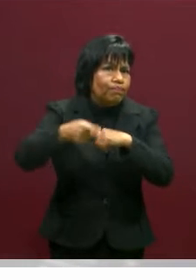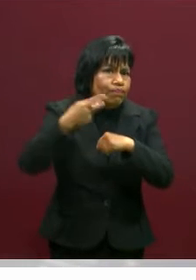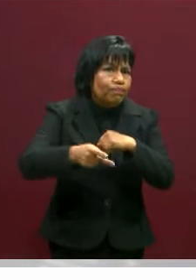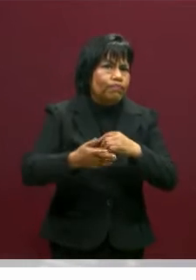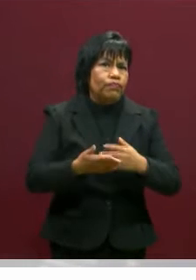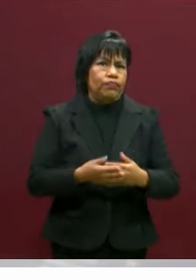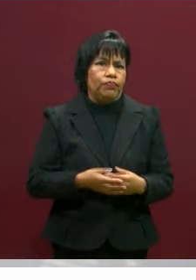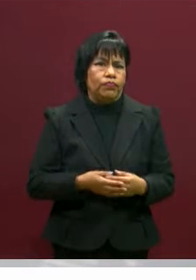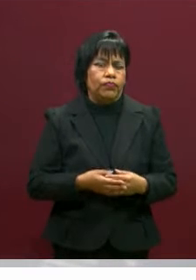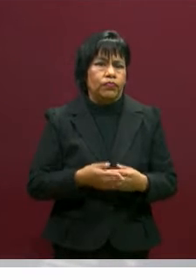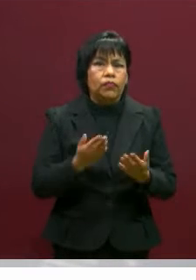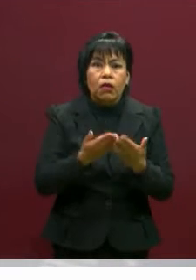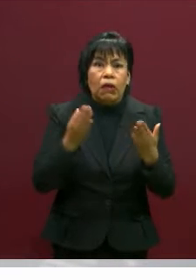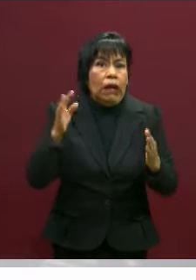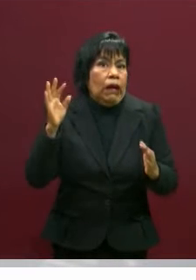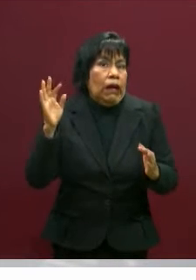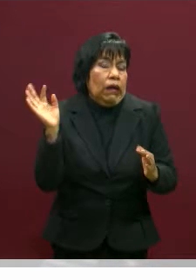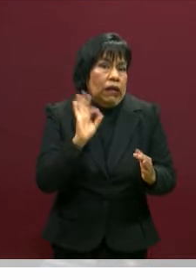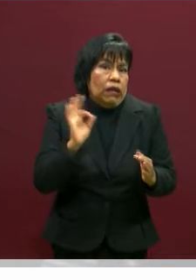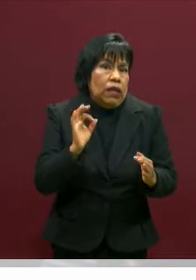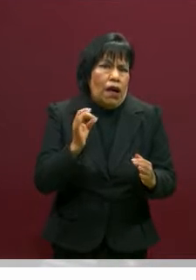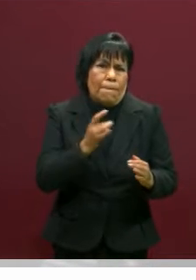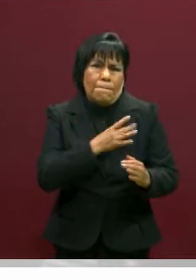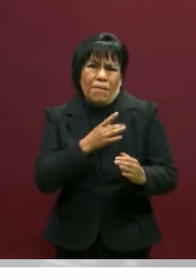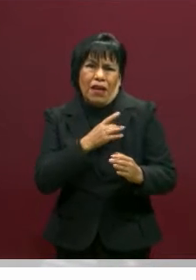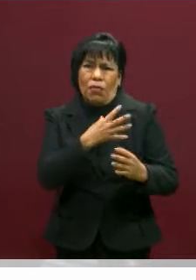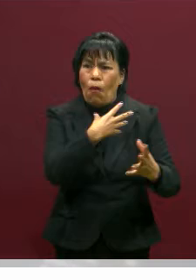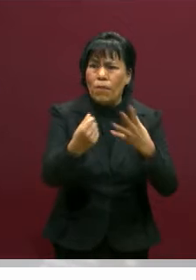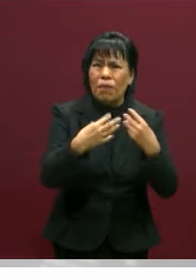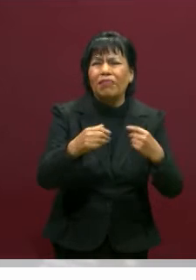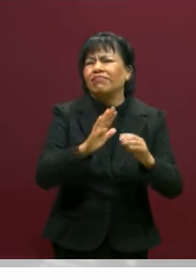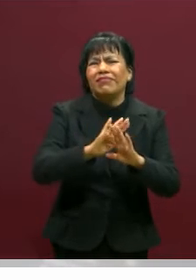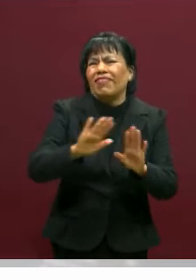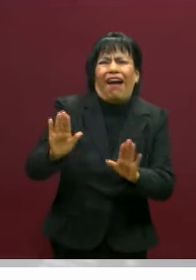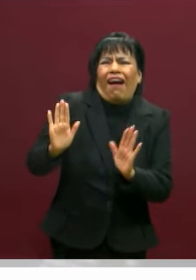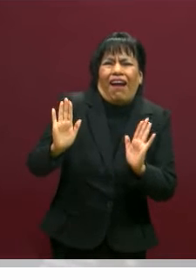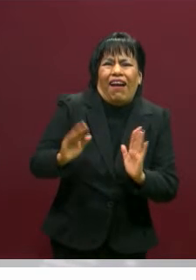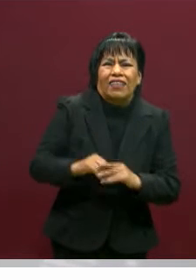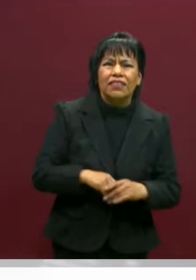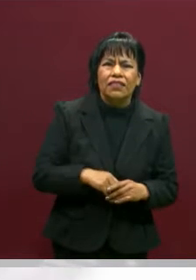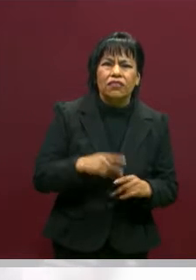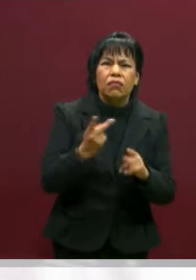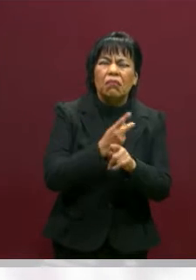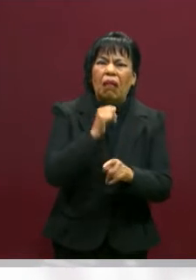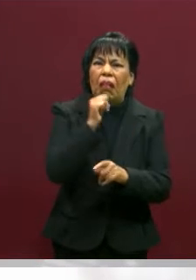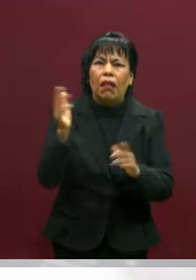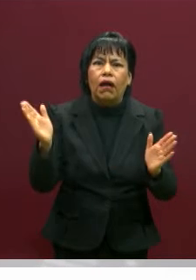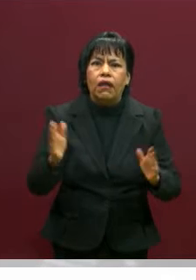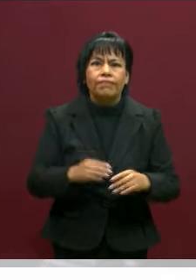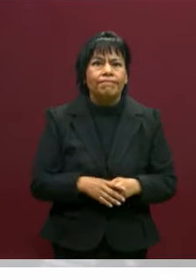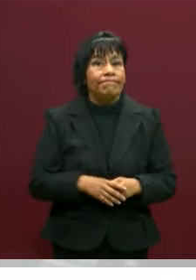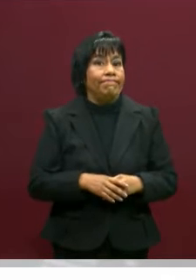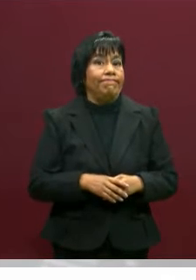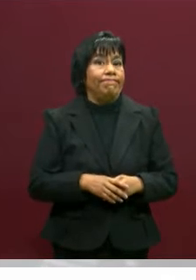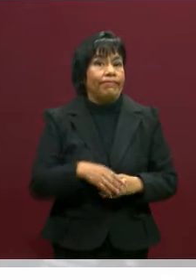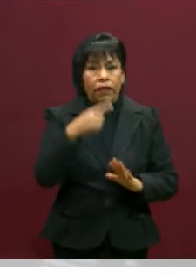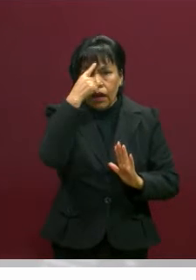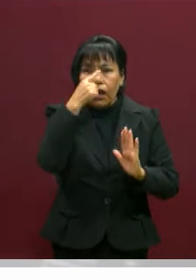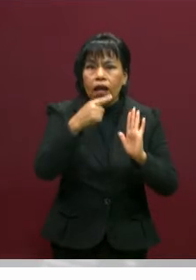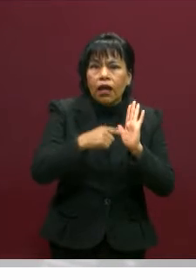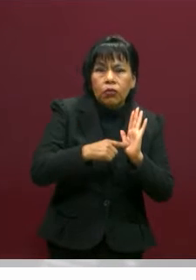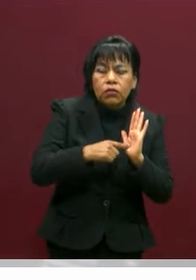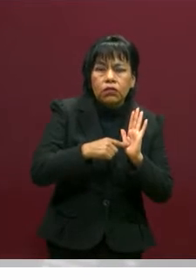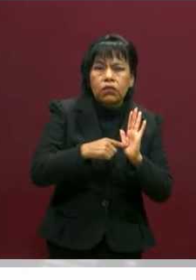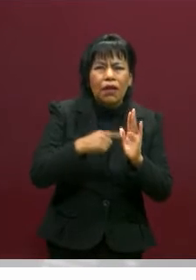¿será que ya le perdimos el miedo al contagio y que ya hacemos una vida como si no pasara nada? ¿Creemos que